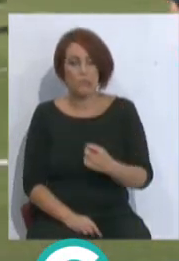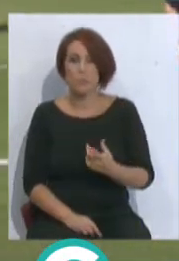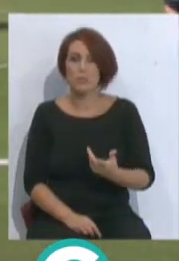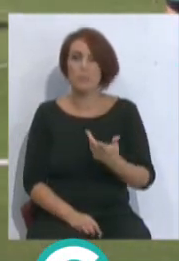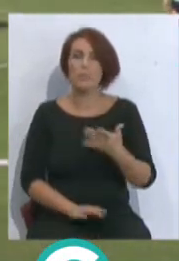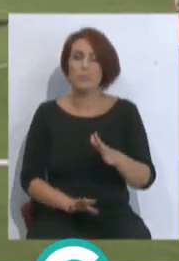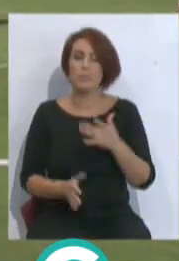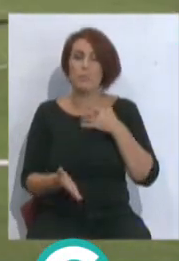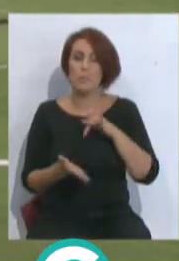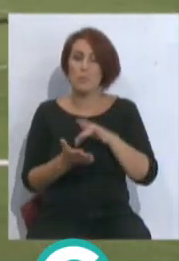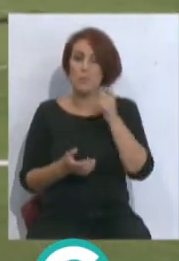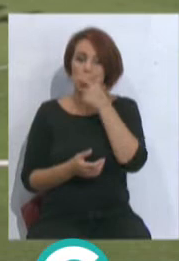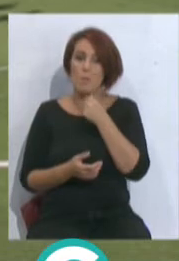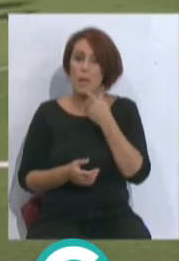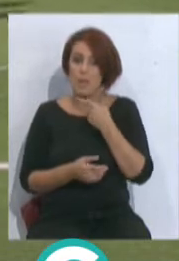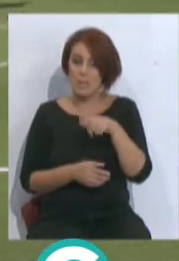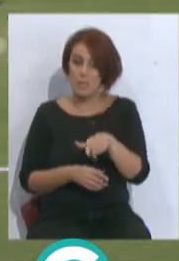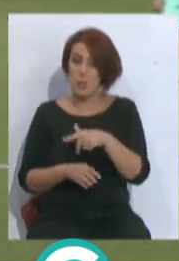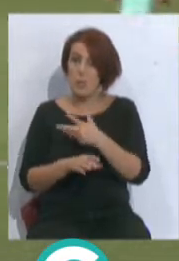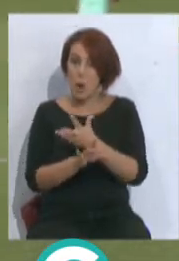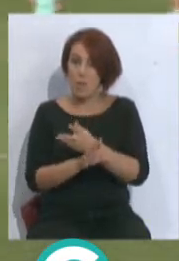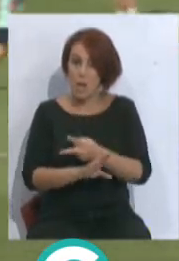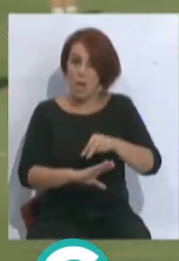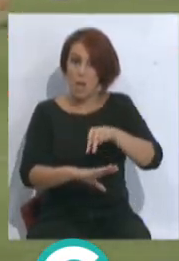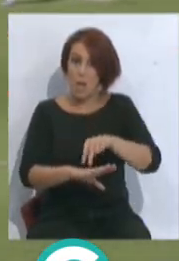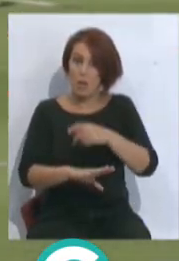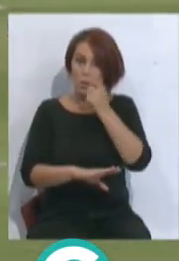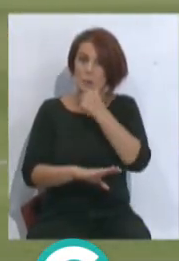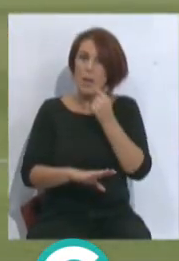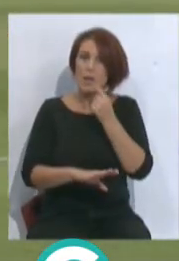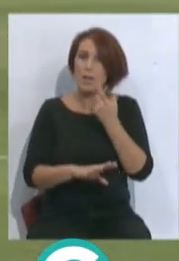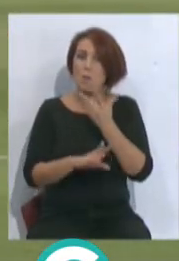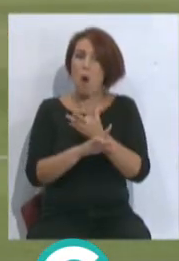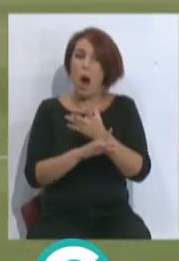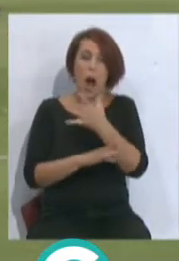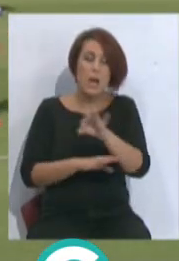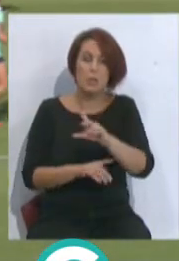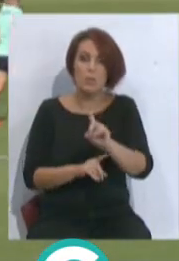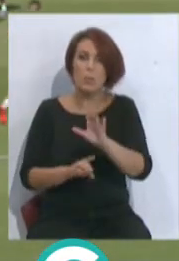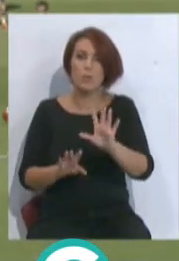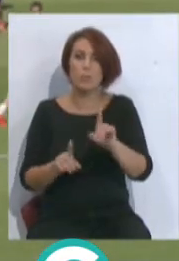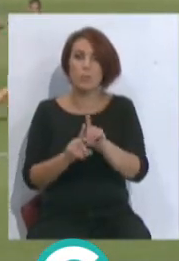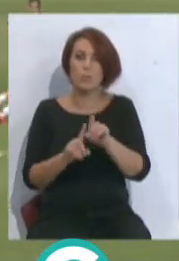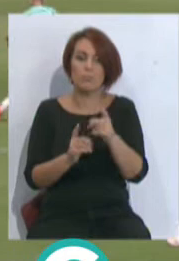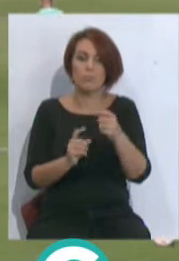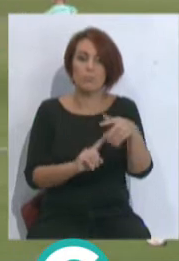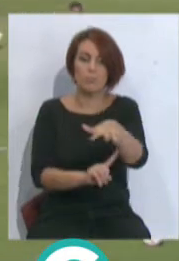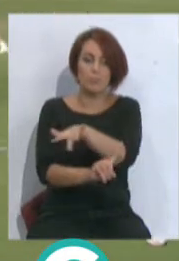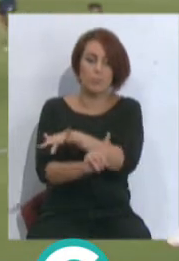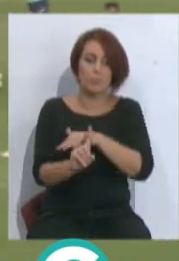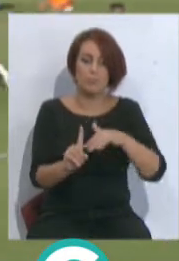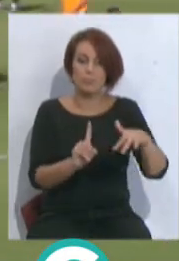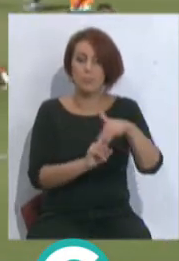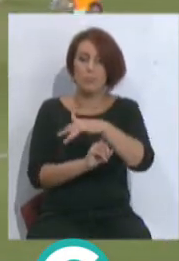En cambio, cuando jugaba José Mari en esa posición, igual José Mari no jugaba demasiado bien, pero hacía mejores a toda la gente que tenía al lado. Sí,